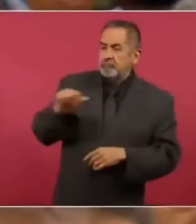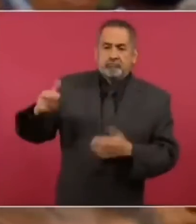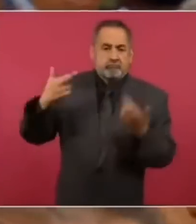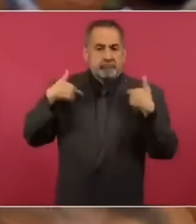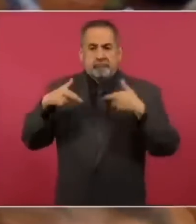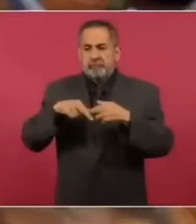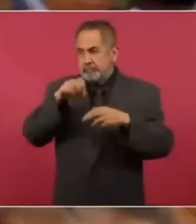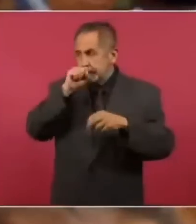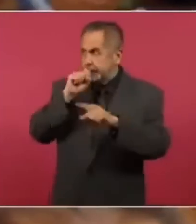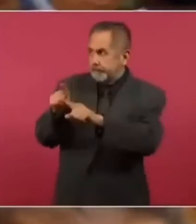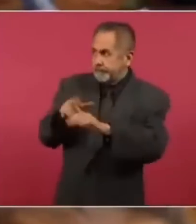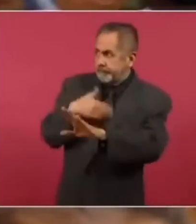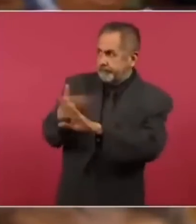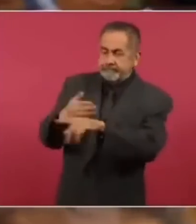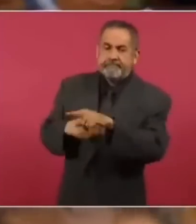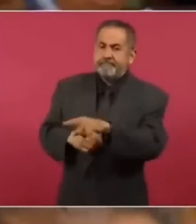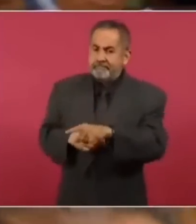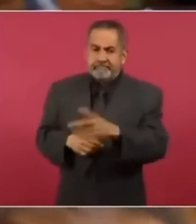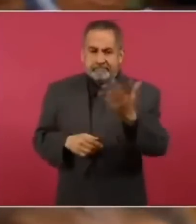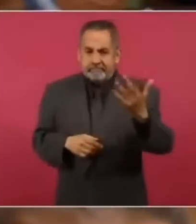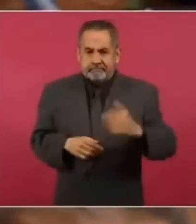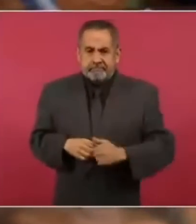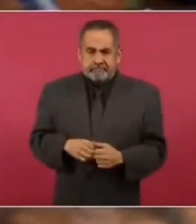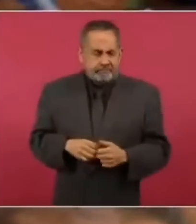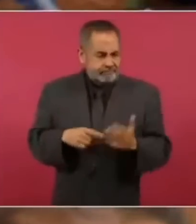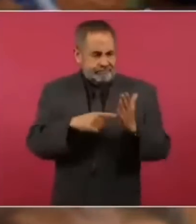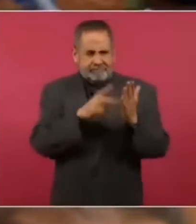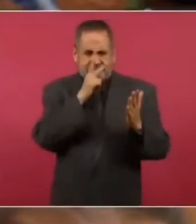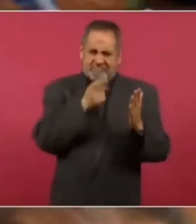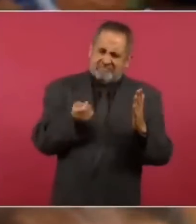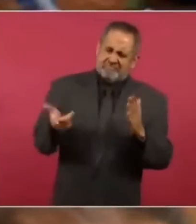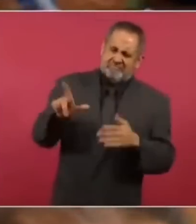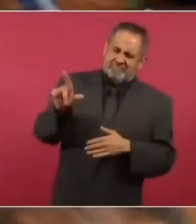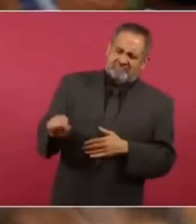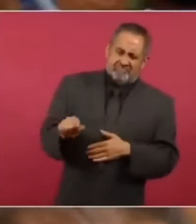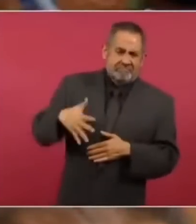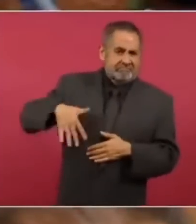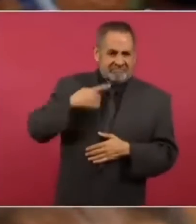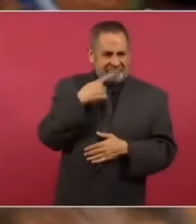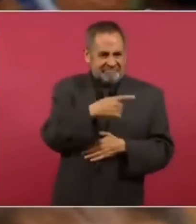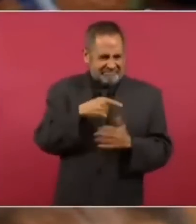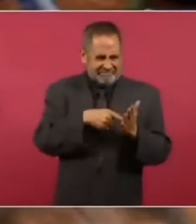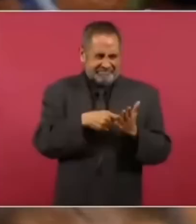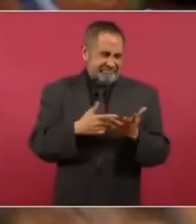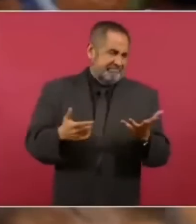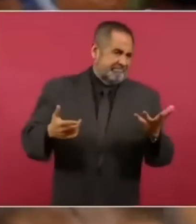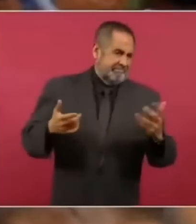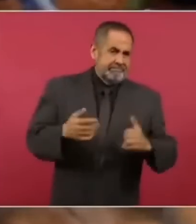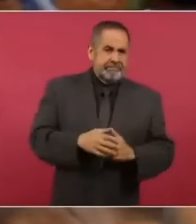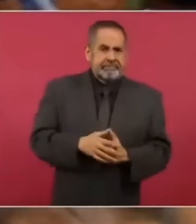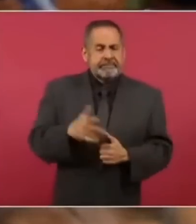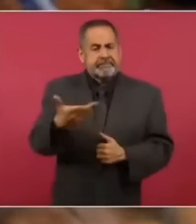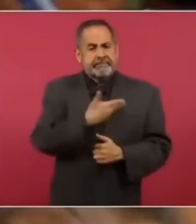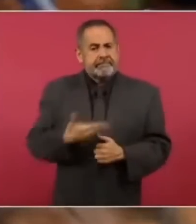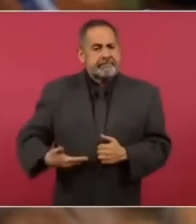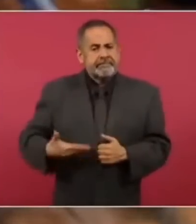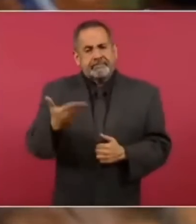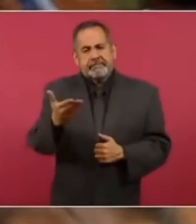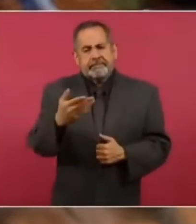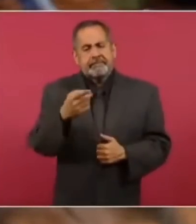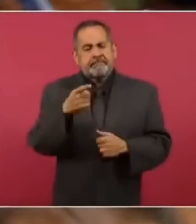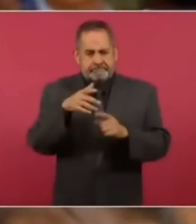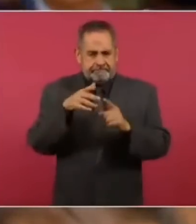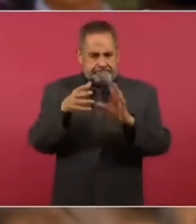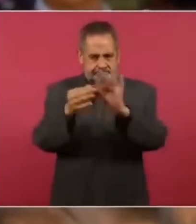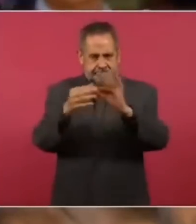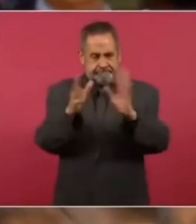manera, pues con estos términos, como yo se lo acabo de decir. Presidente, en este